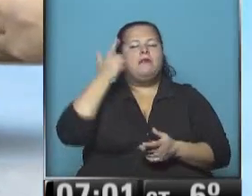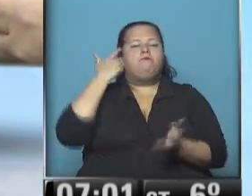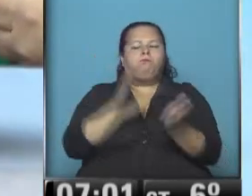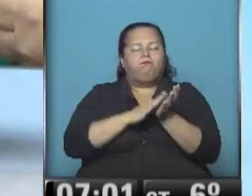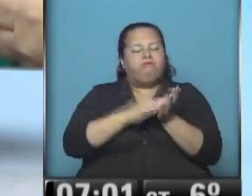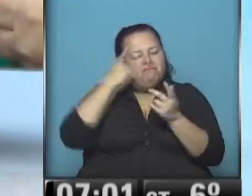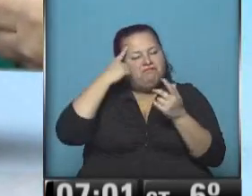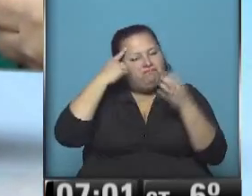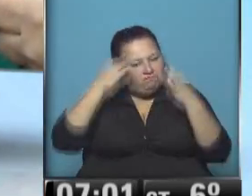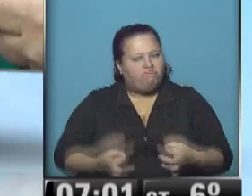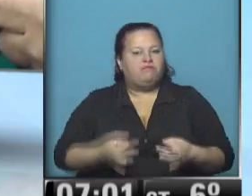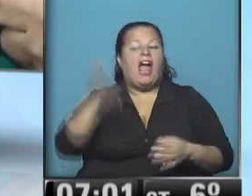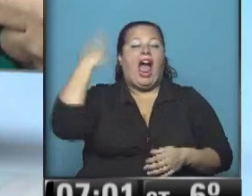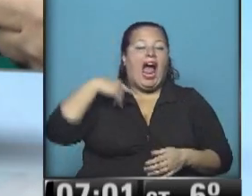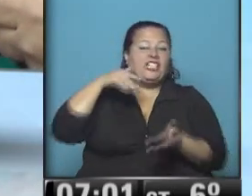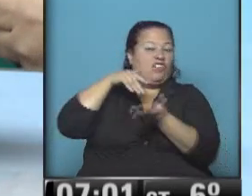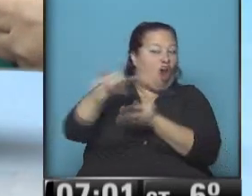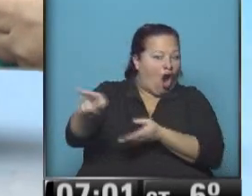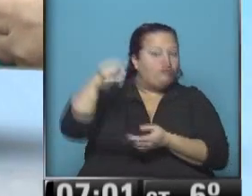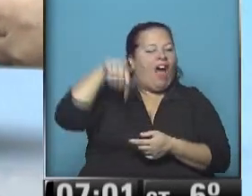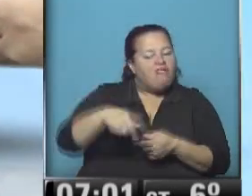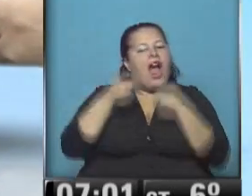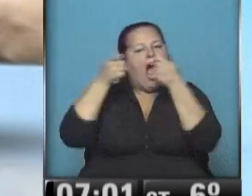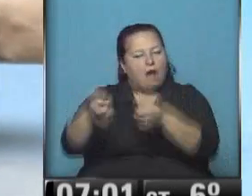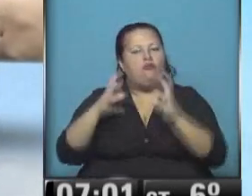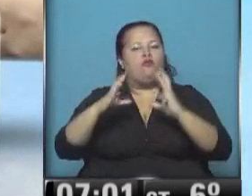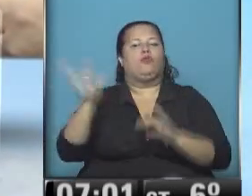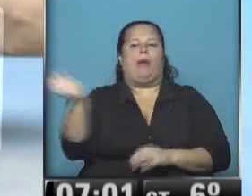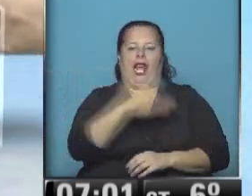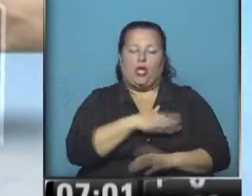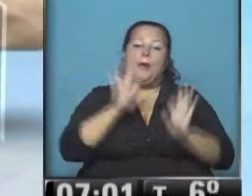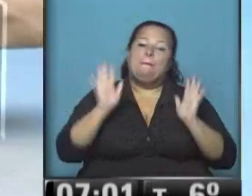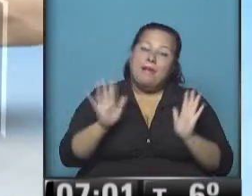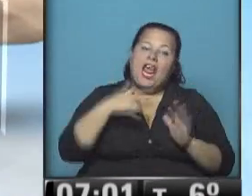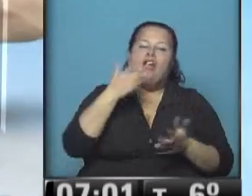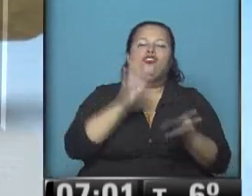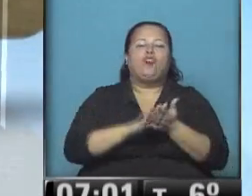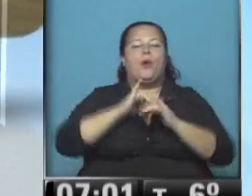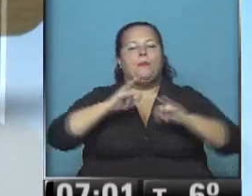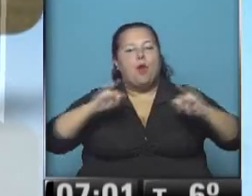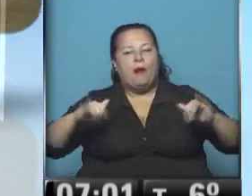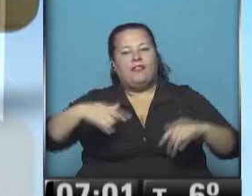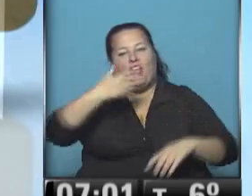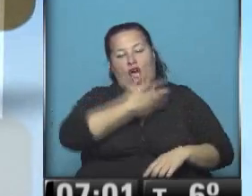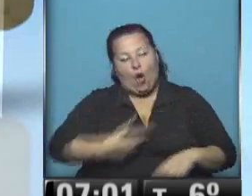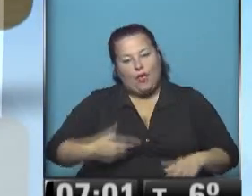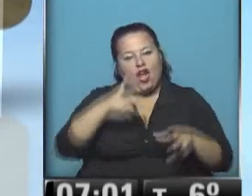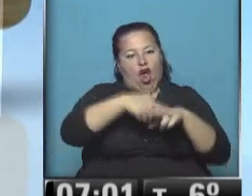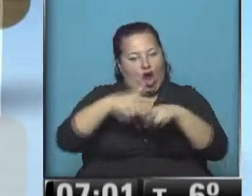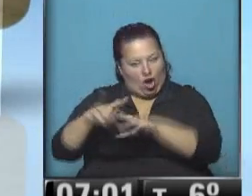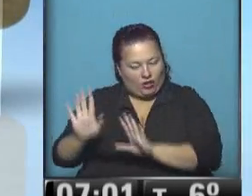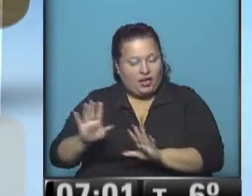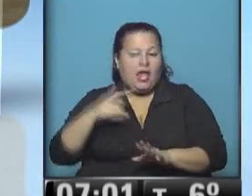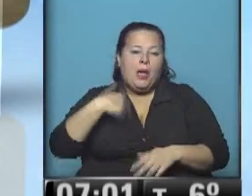reflexionar y pasó de rechazar a respaldar el fútbol para todos, aunque cuestionó la presencia de la pauta oficial en las tandas.